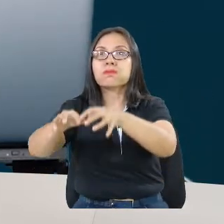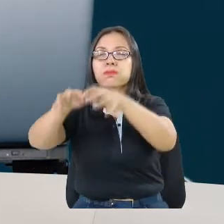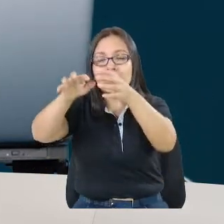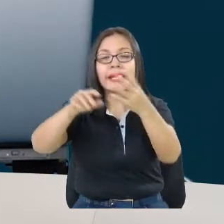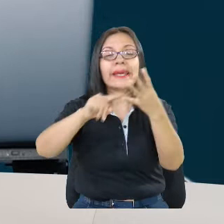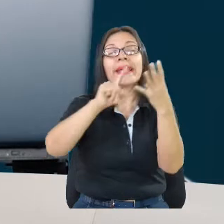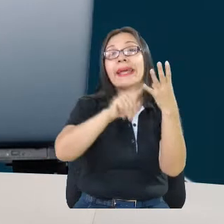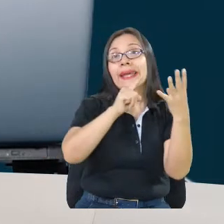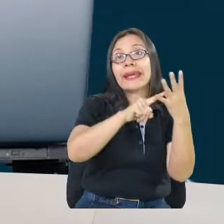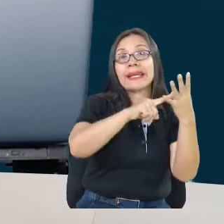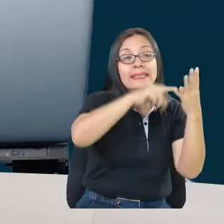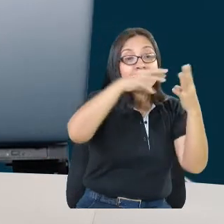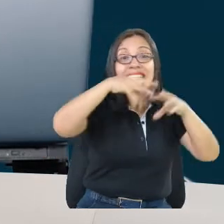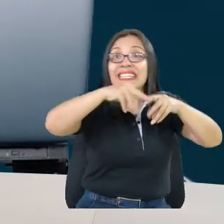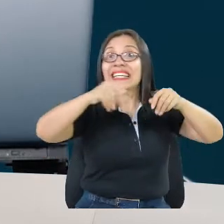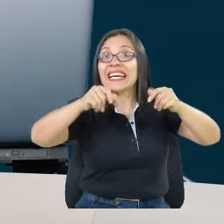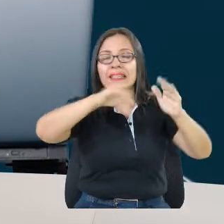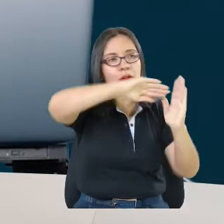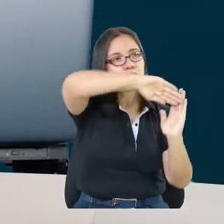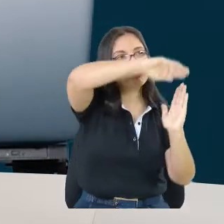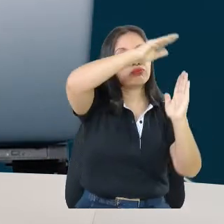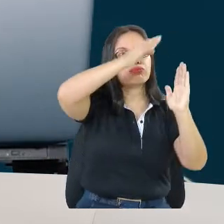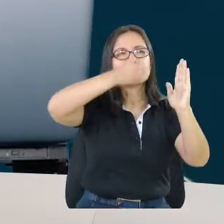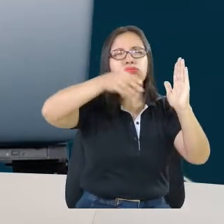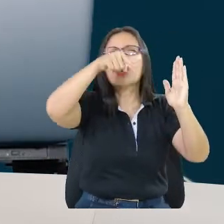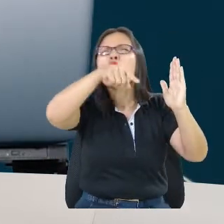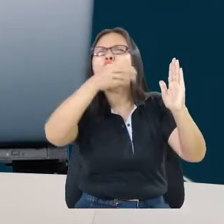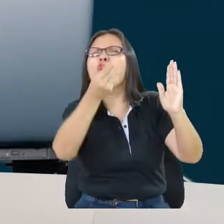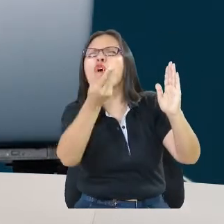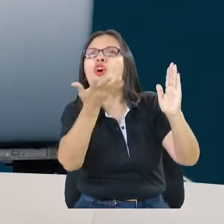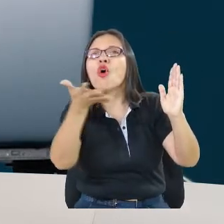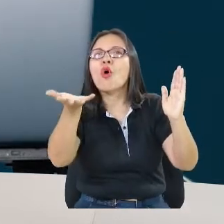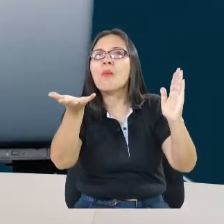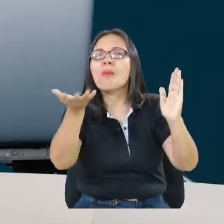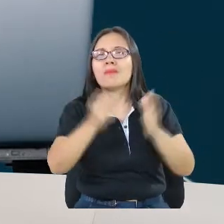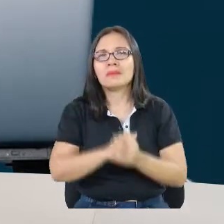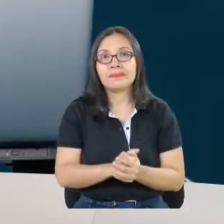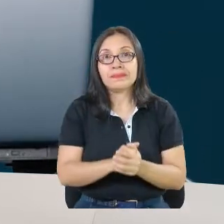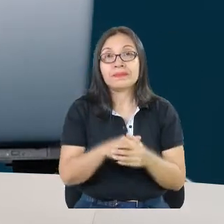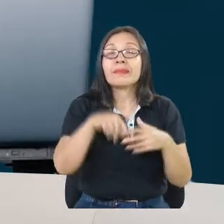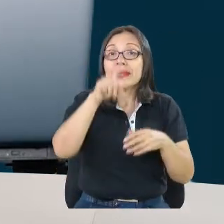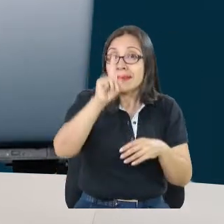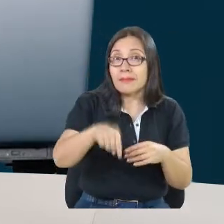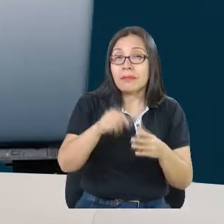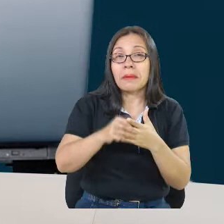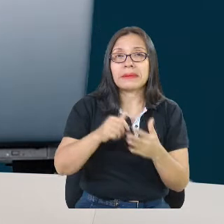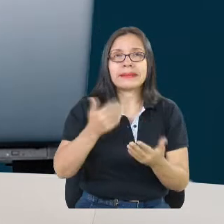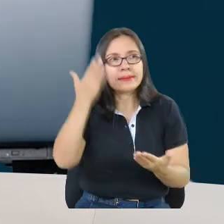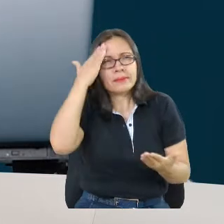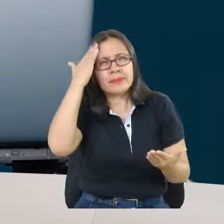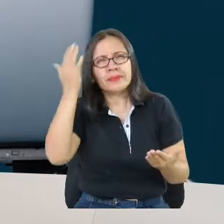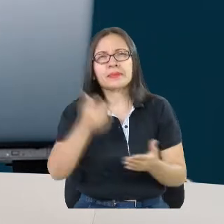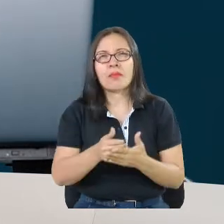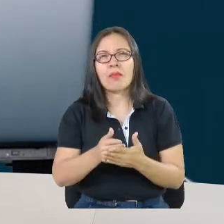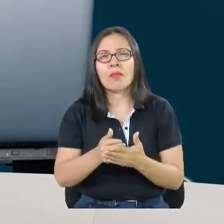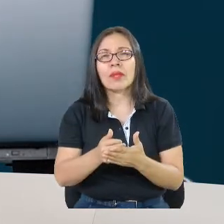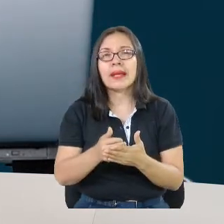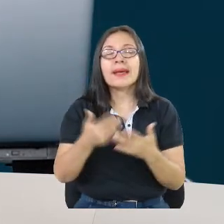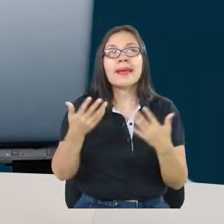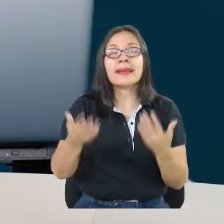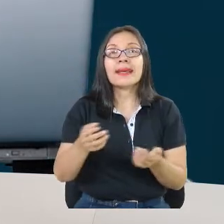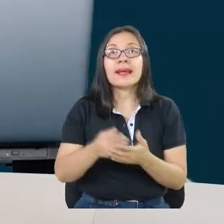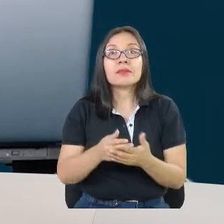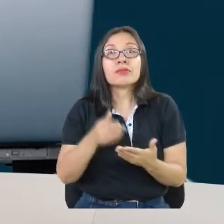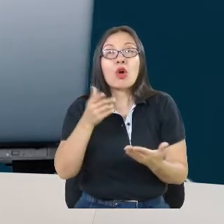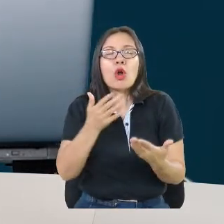Y generamos modelos predictivos para poder precisamente tener una confiabilidad